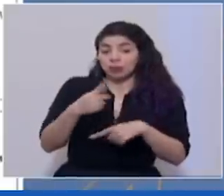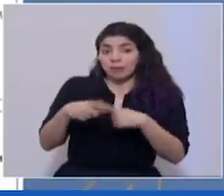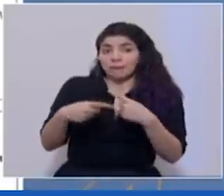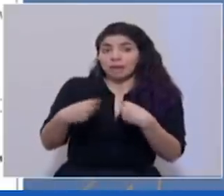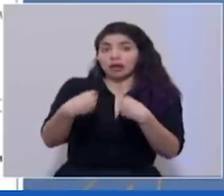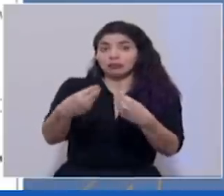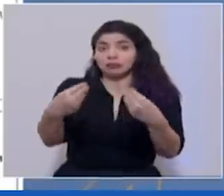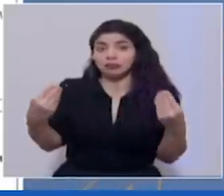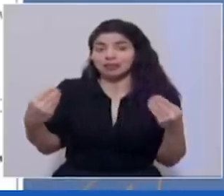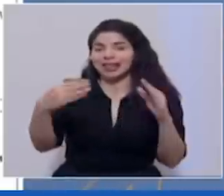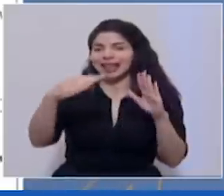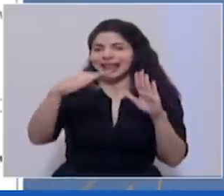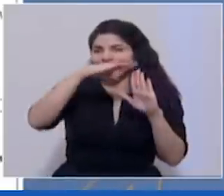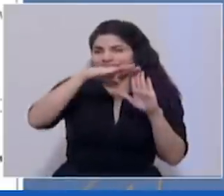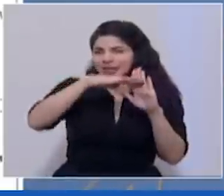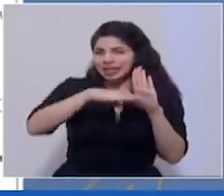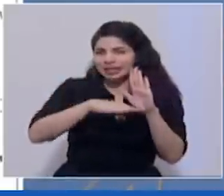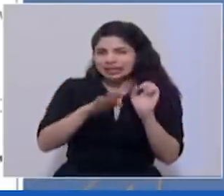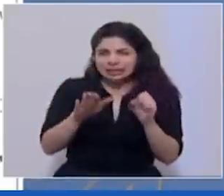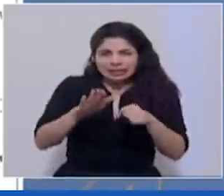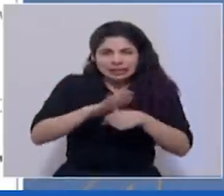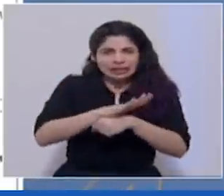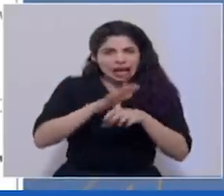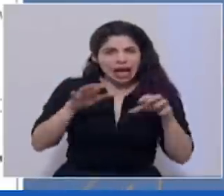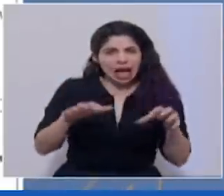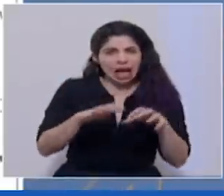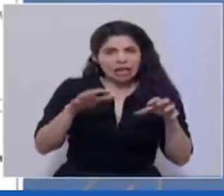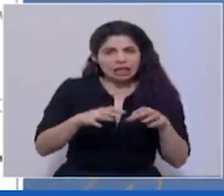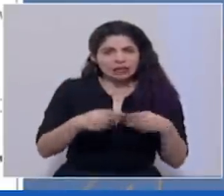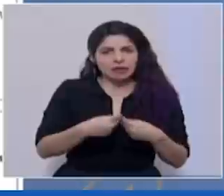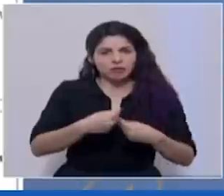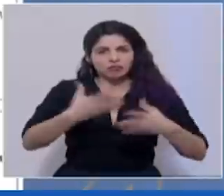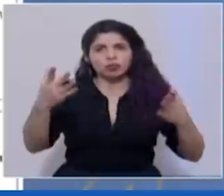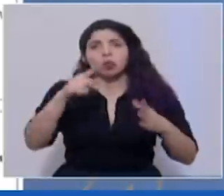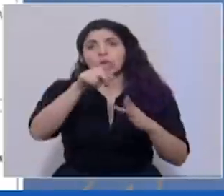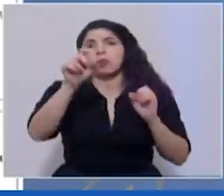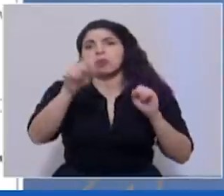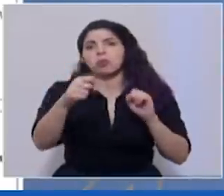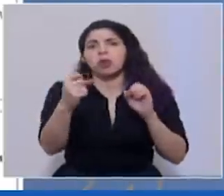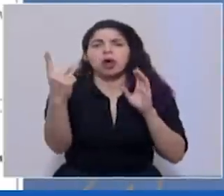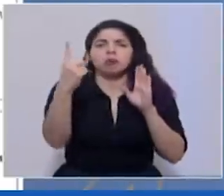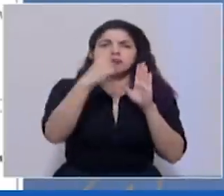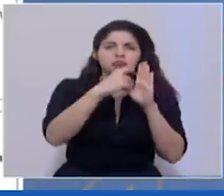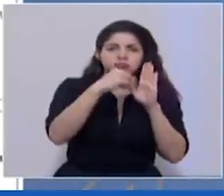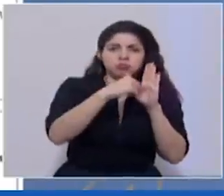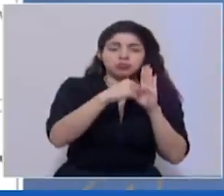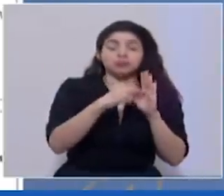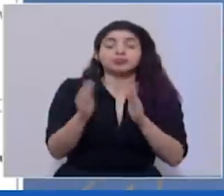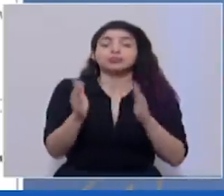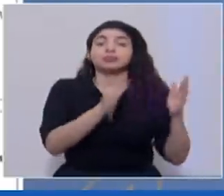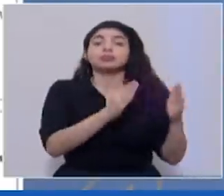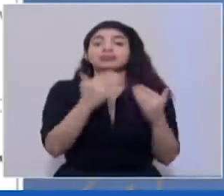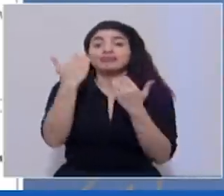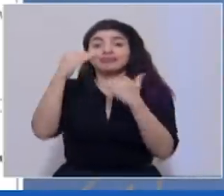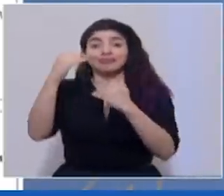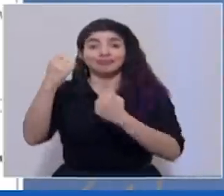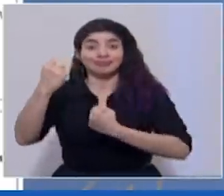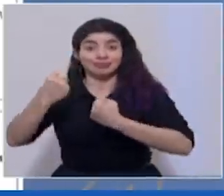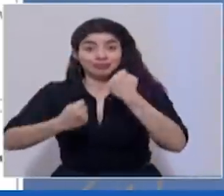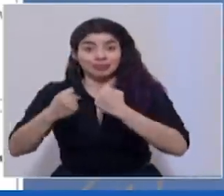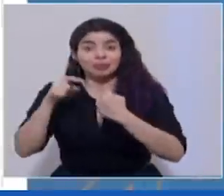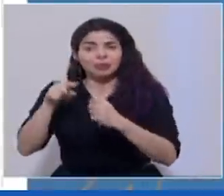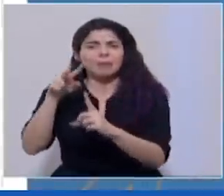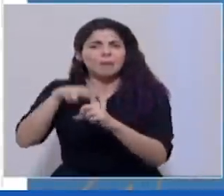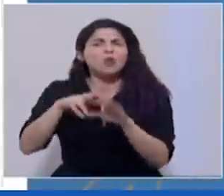la lista completa de las actividades para que puedan ser consultadas. En cuanto a la restricción vehicular, esta va a